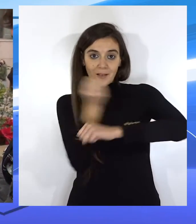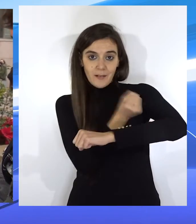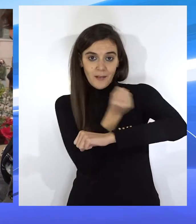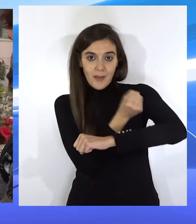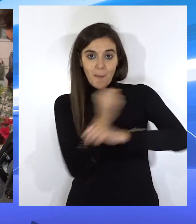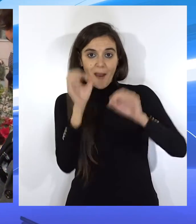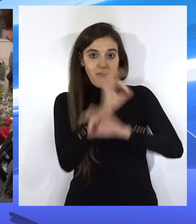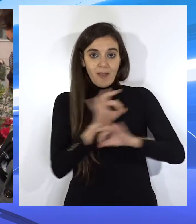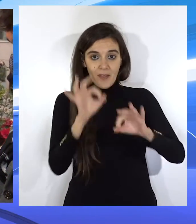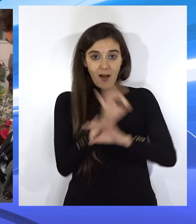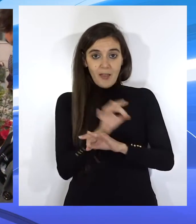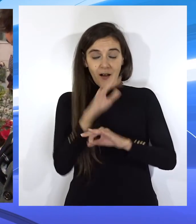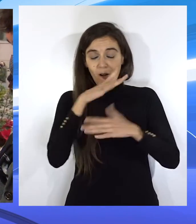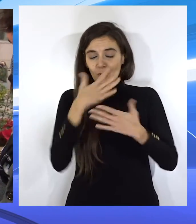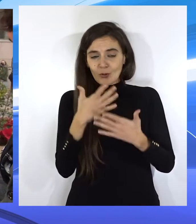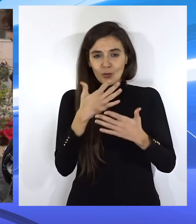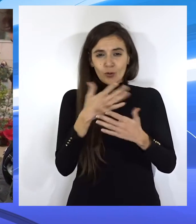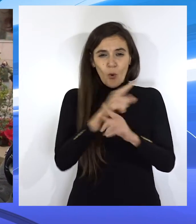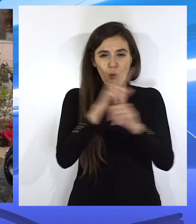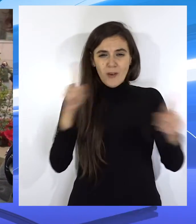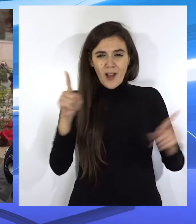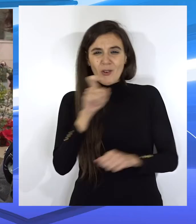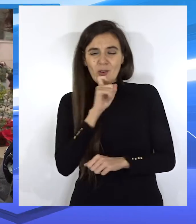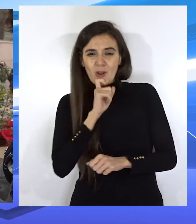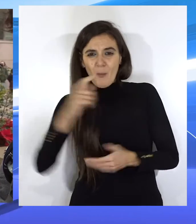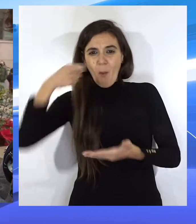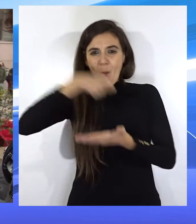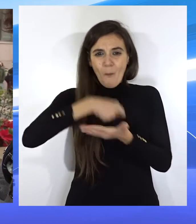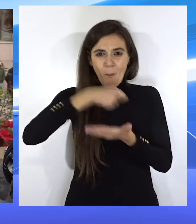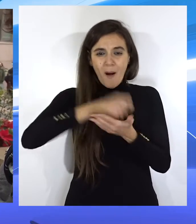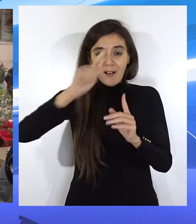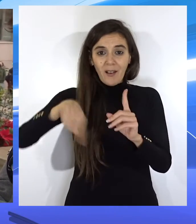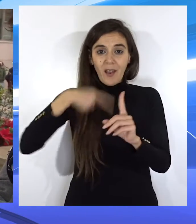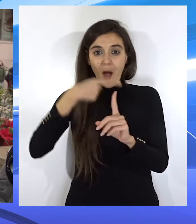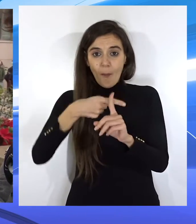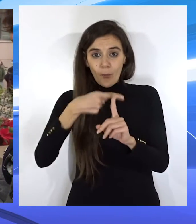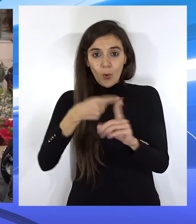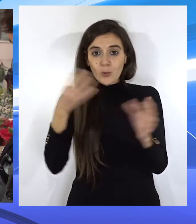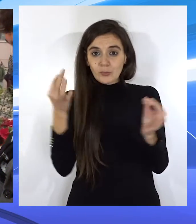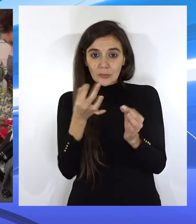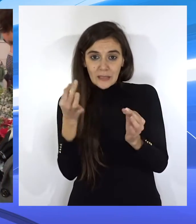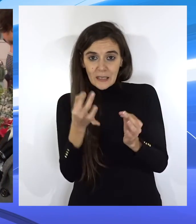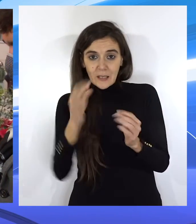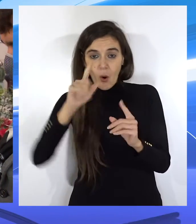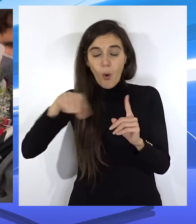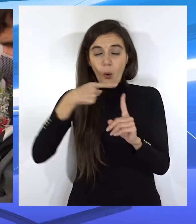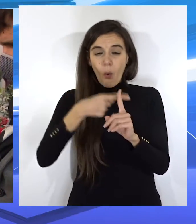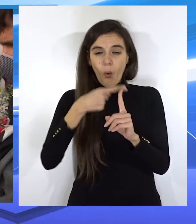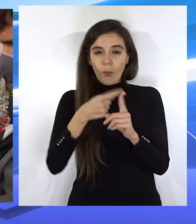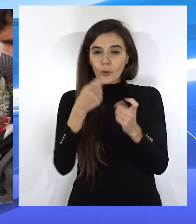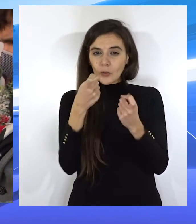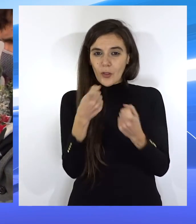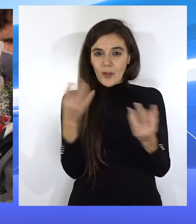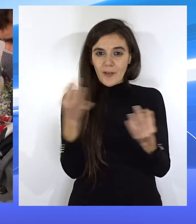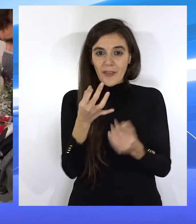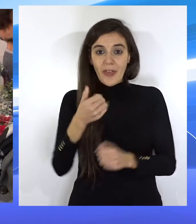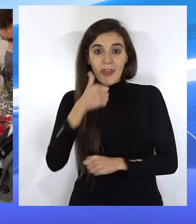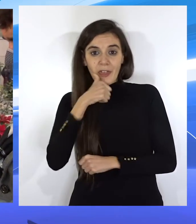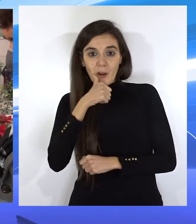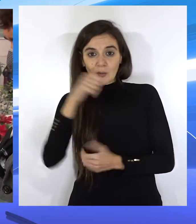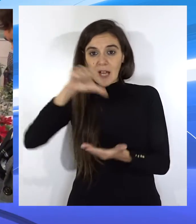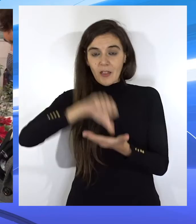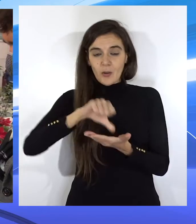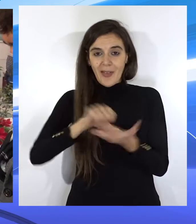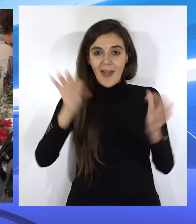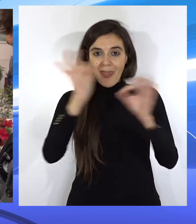diciembre... ...llevamos un año que no se nos paga el plus de... ...un plus que se nos debe que es de Ceuta,